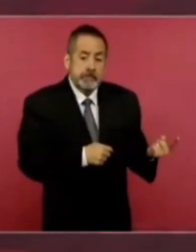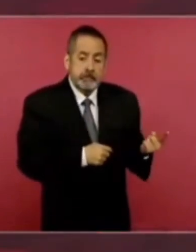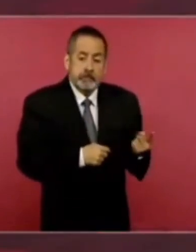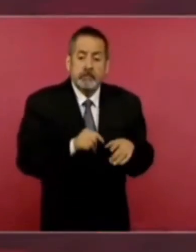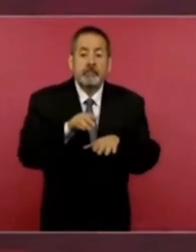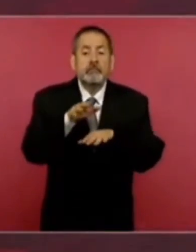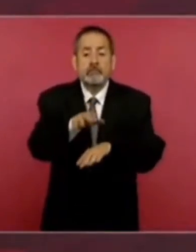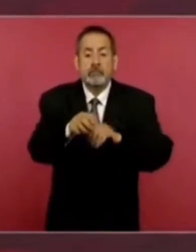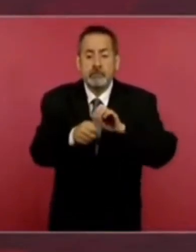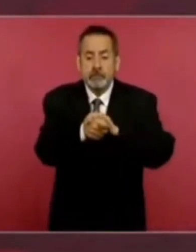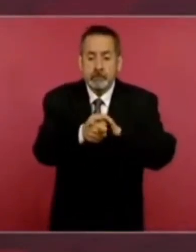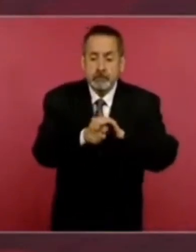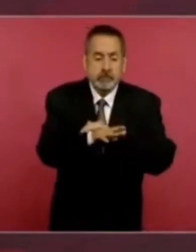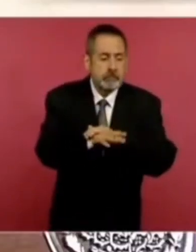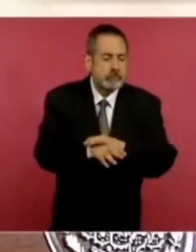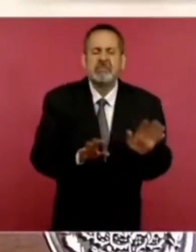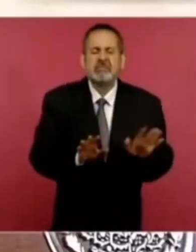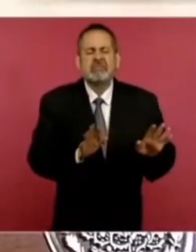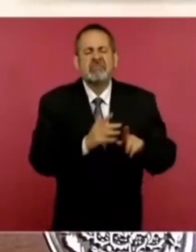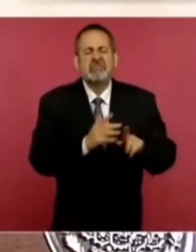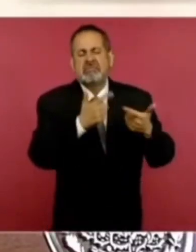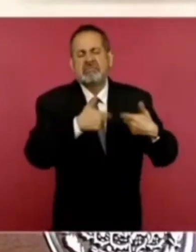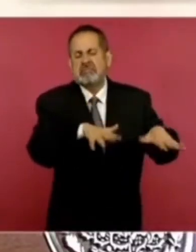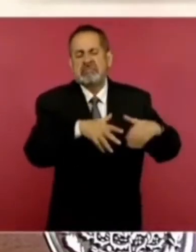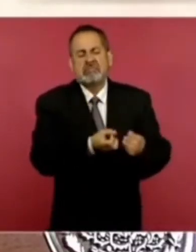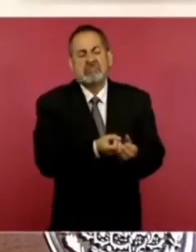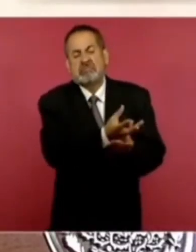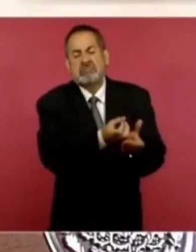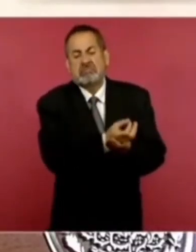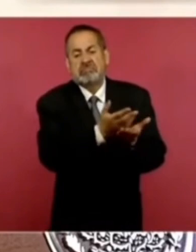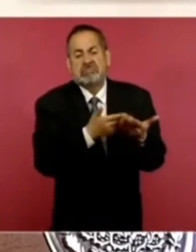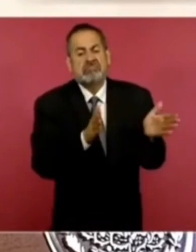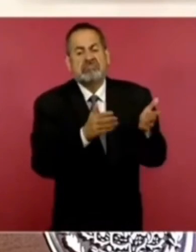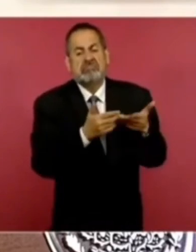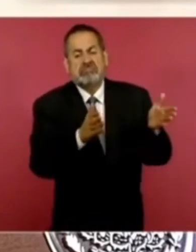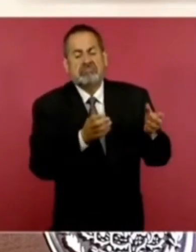pues fue toda una acción concertada